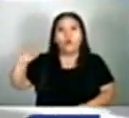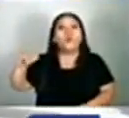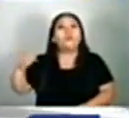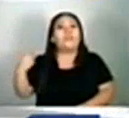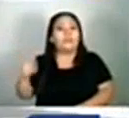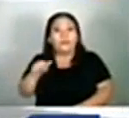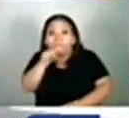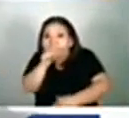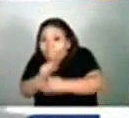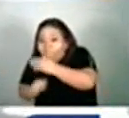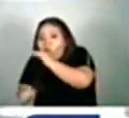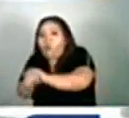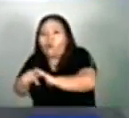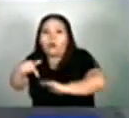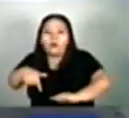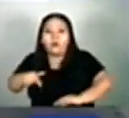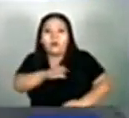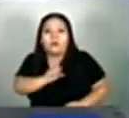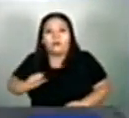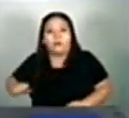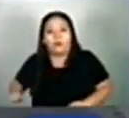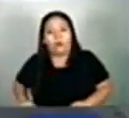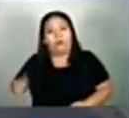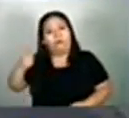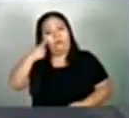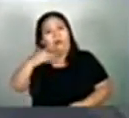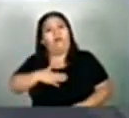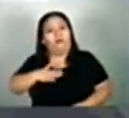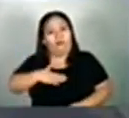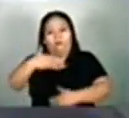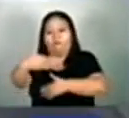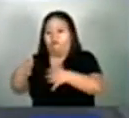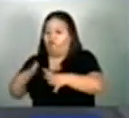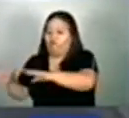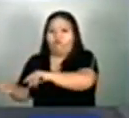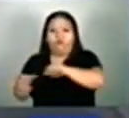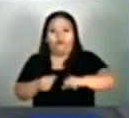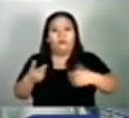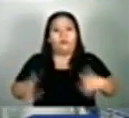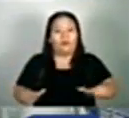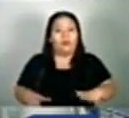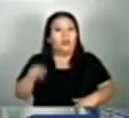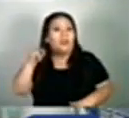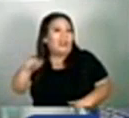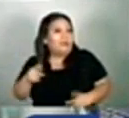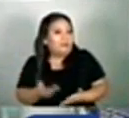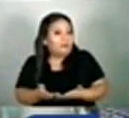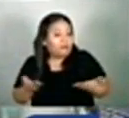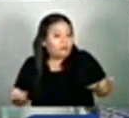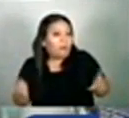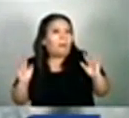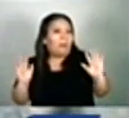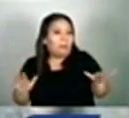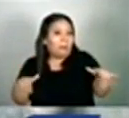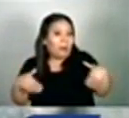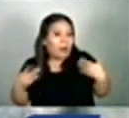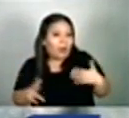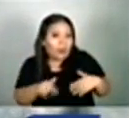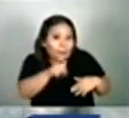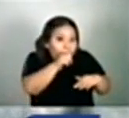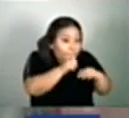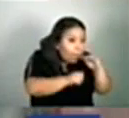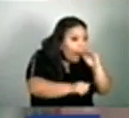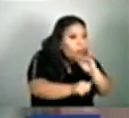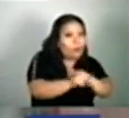de contrabando a El Salvador y de la cual ya se han incautado considerables ampolletas. Este producto es utilizado de manera legal en el